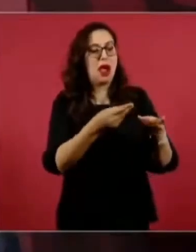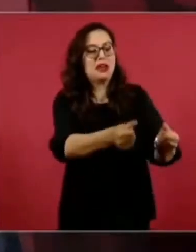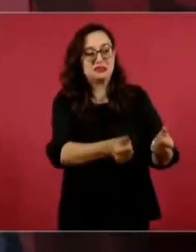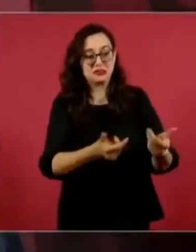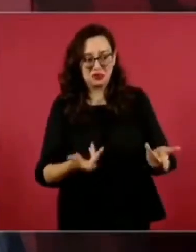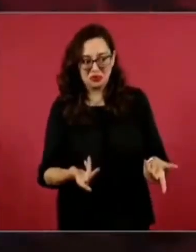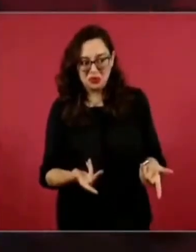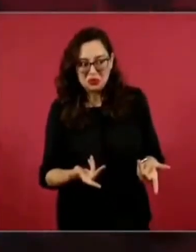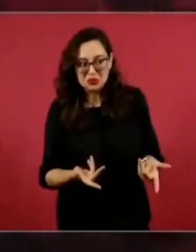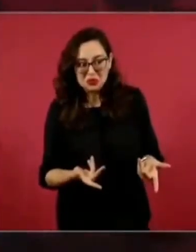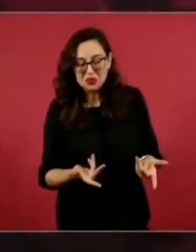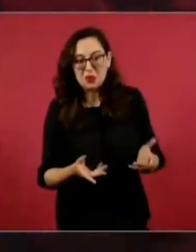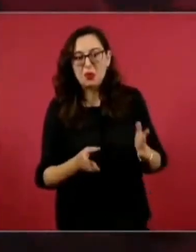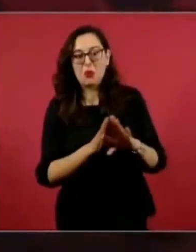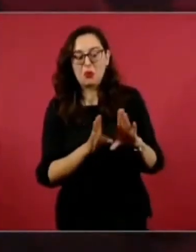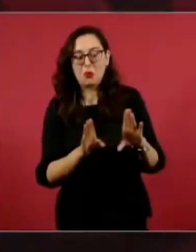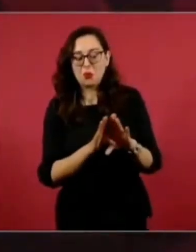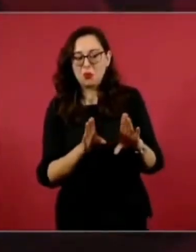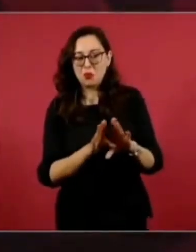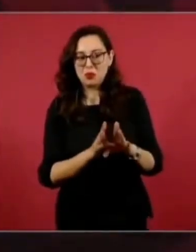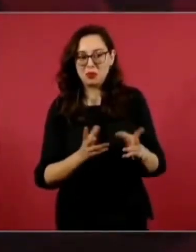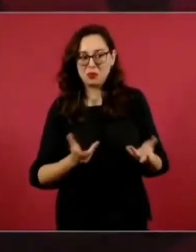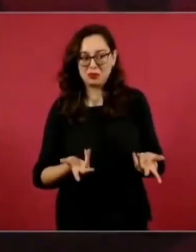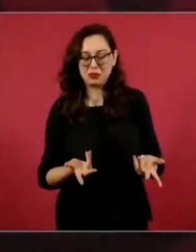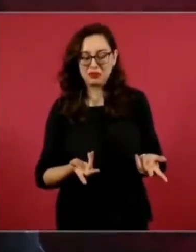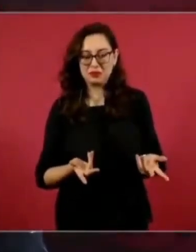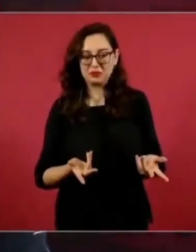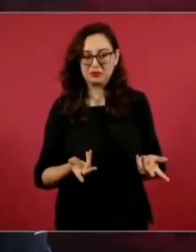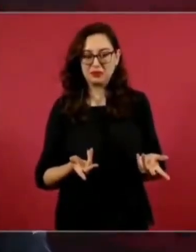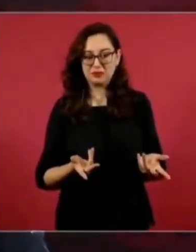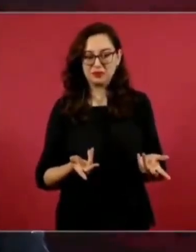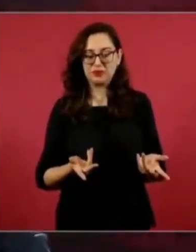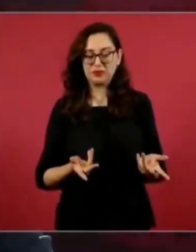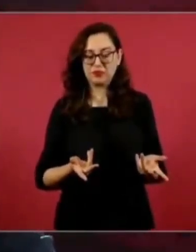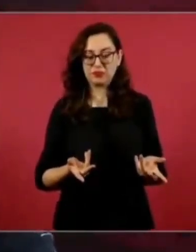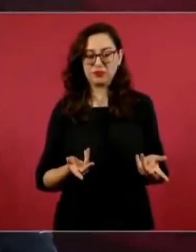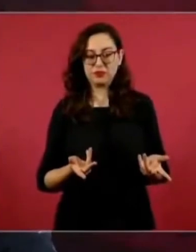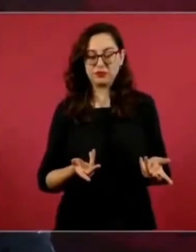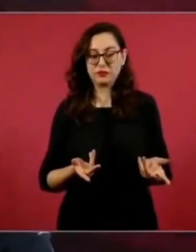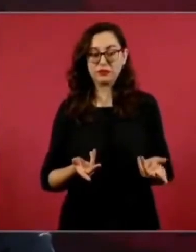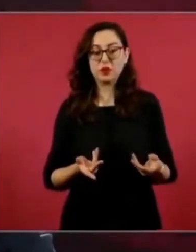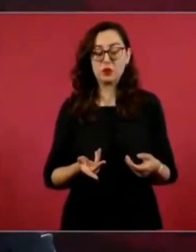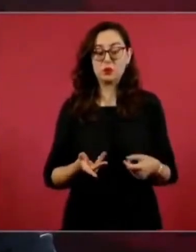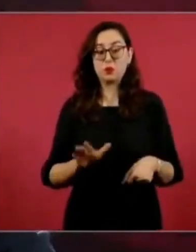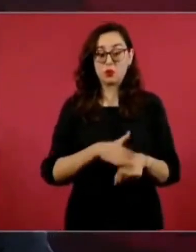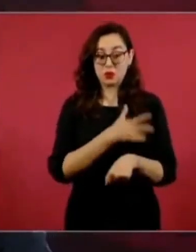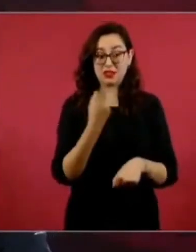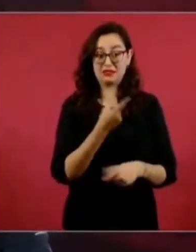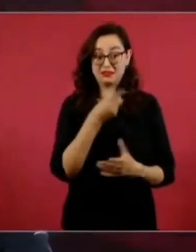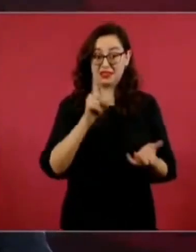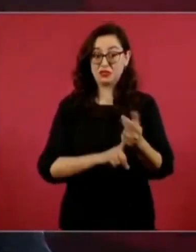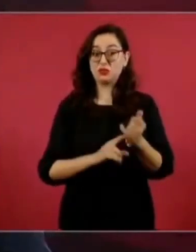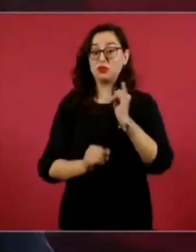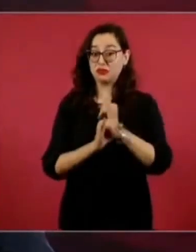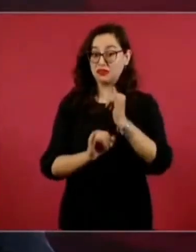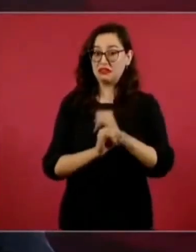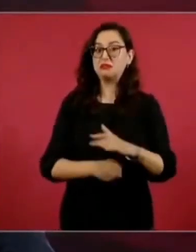manipulando en las redes sociales